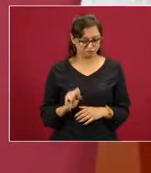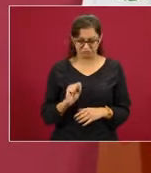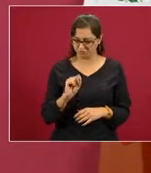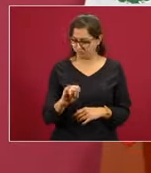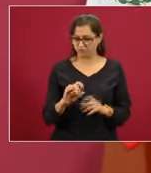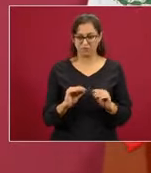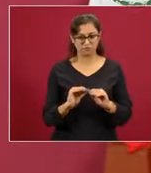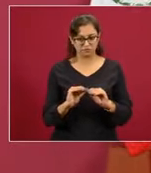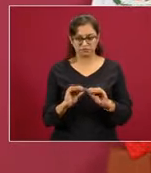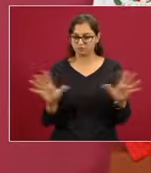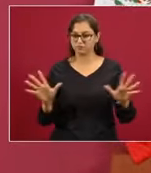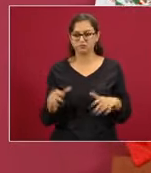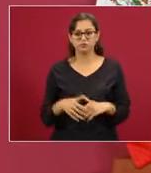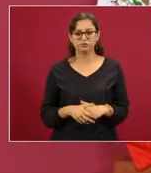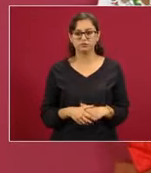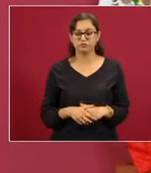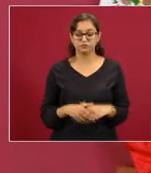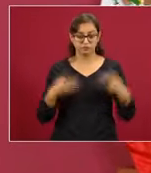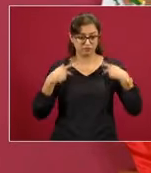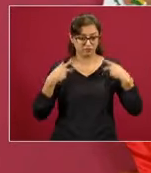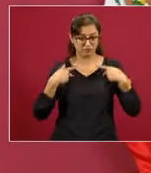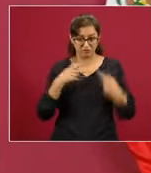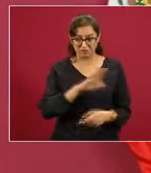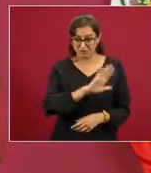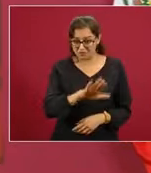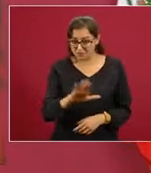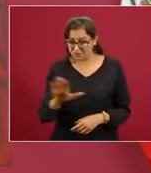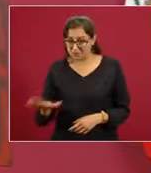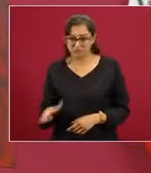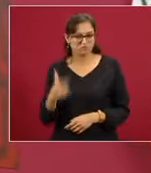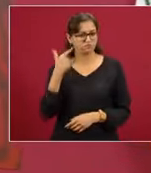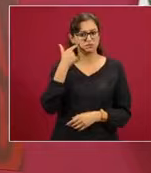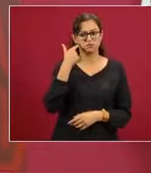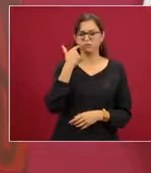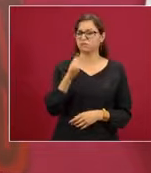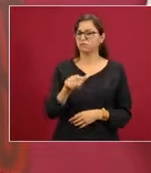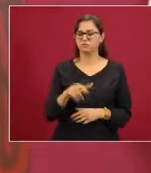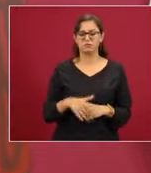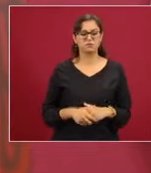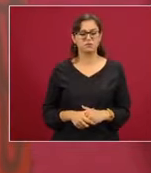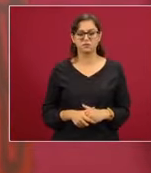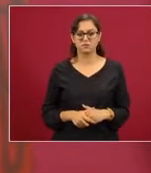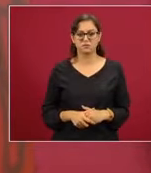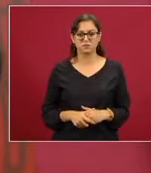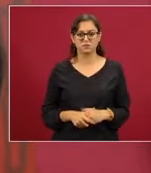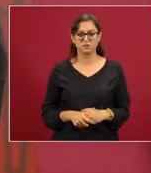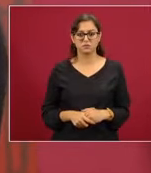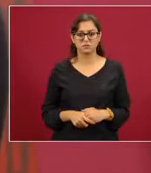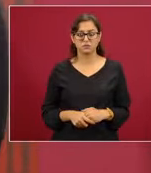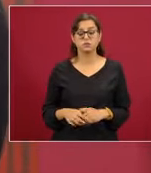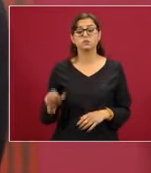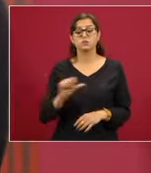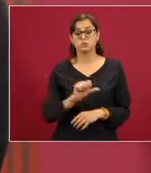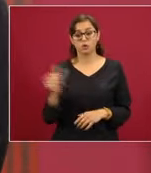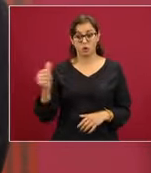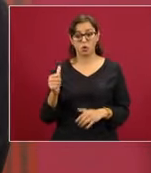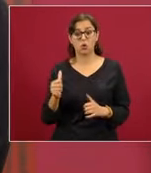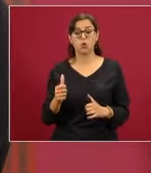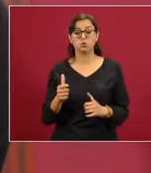no queremos que nadie pierda la vida y otra garantía